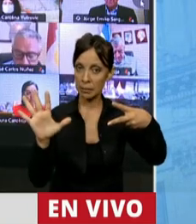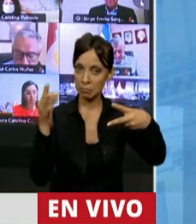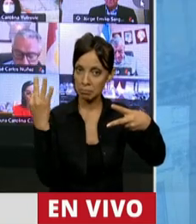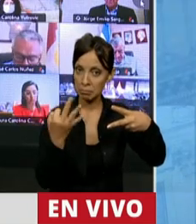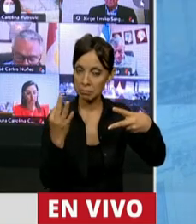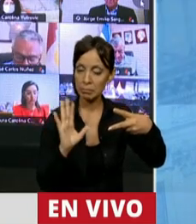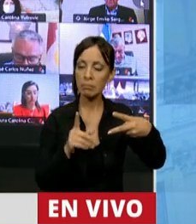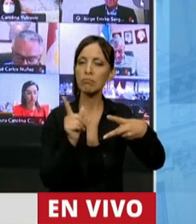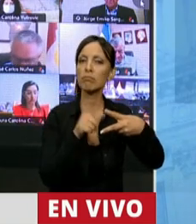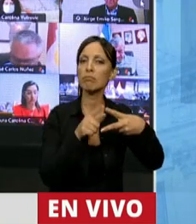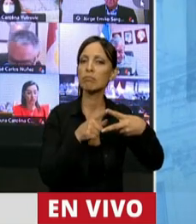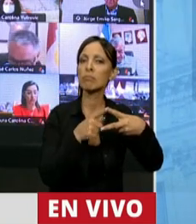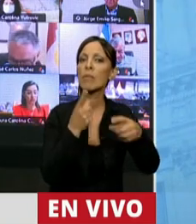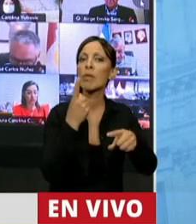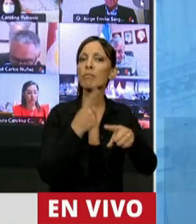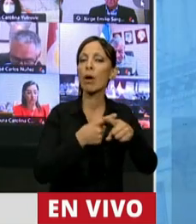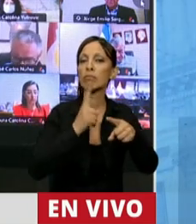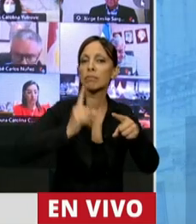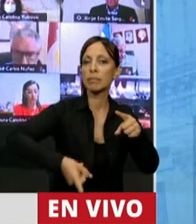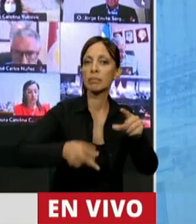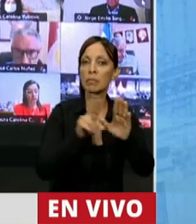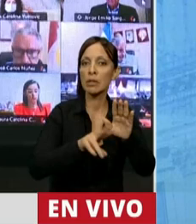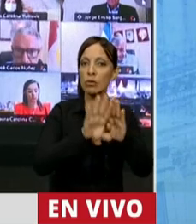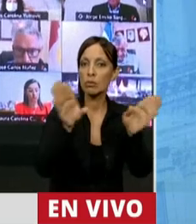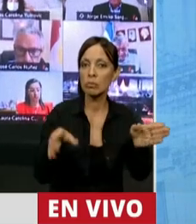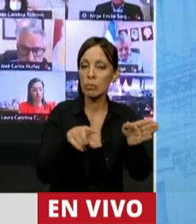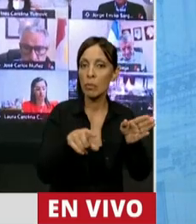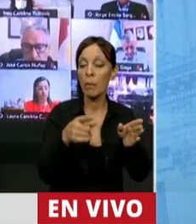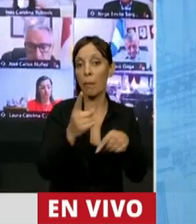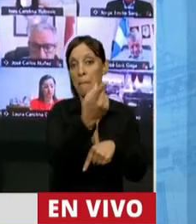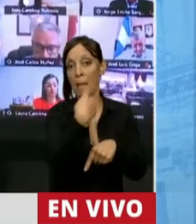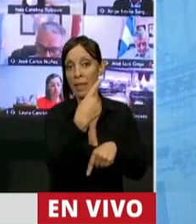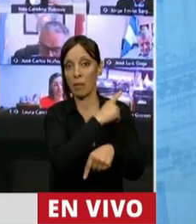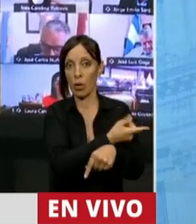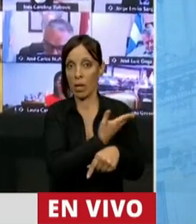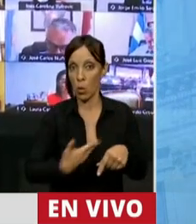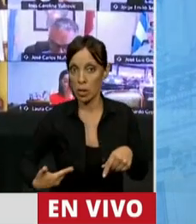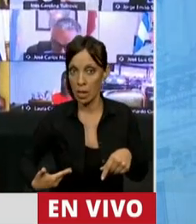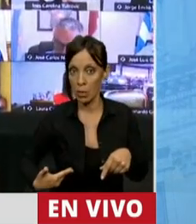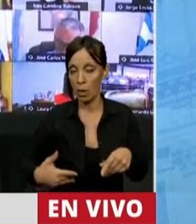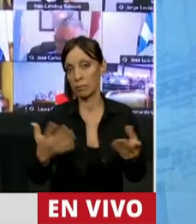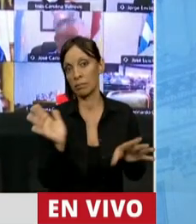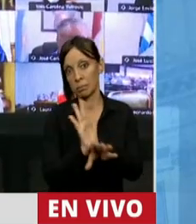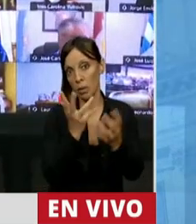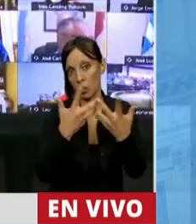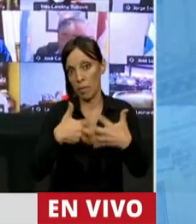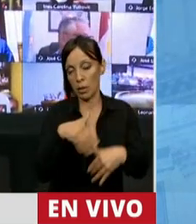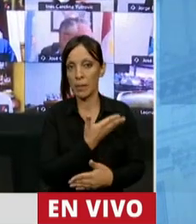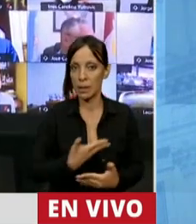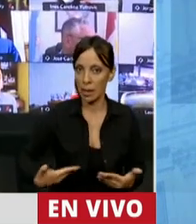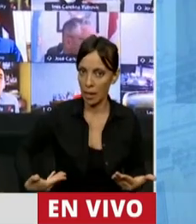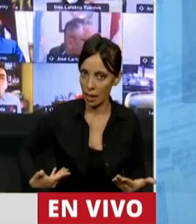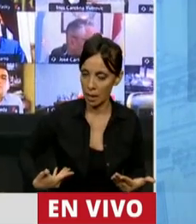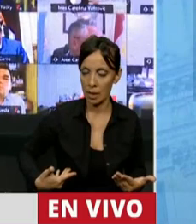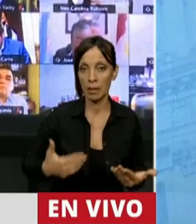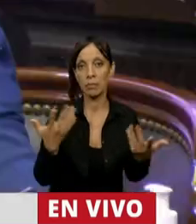por resolución de la Cámara a petición del Poder Ejecutivo, o sea, del señor Presidente de la Nación, cuestión